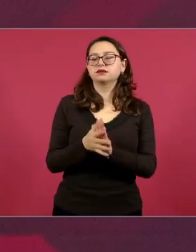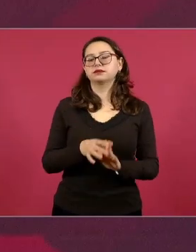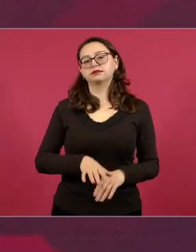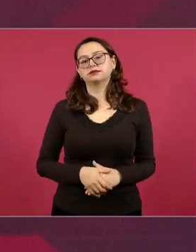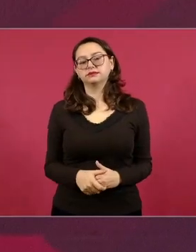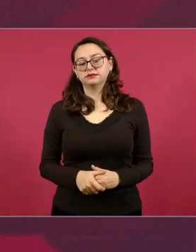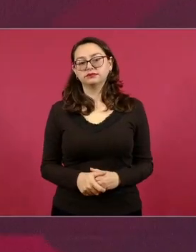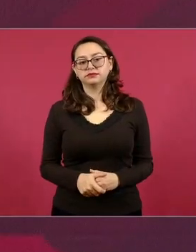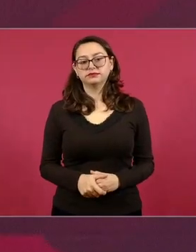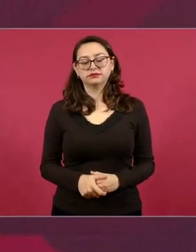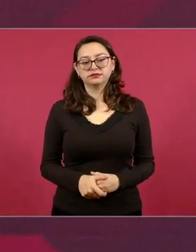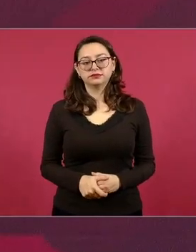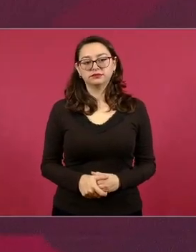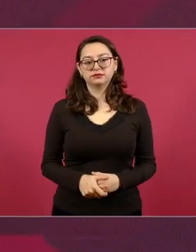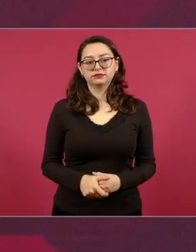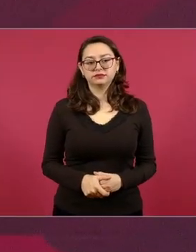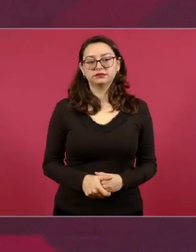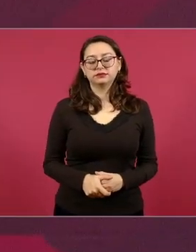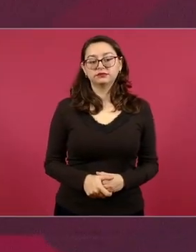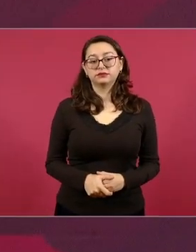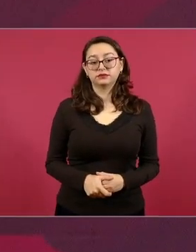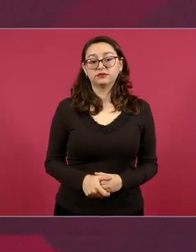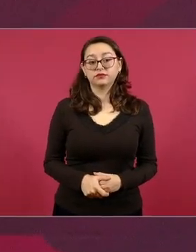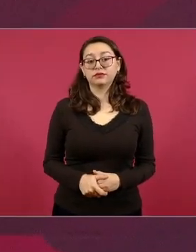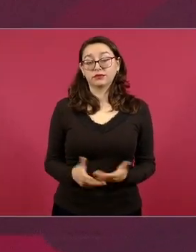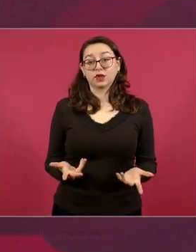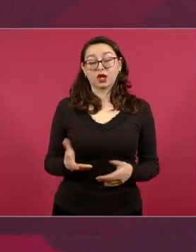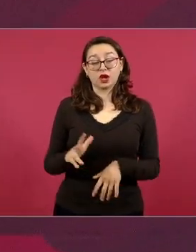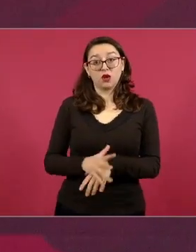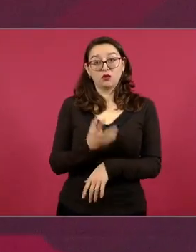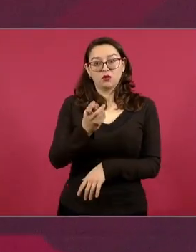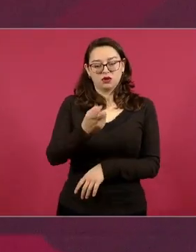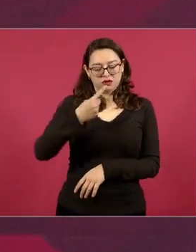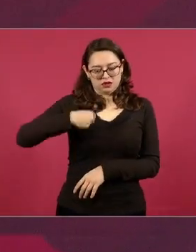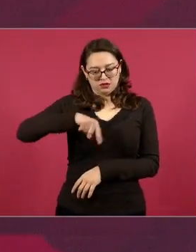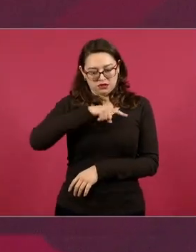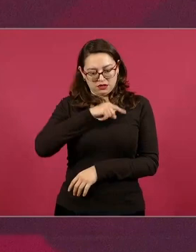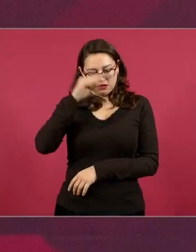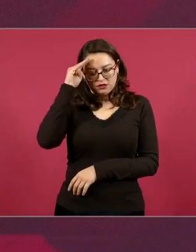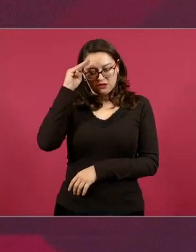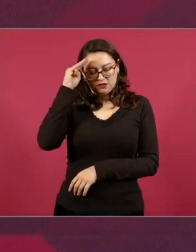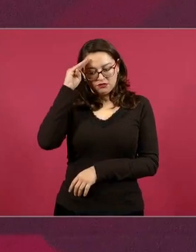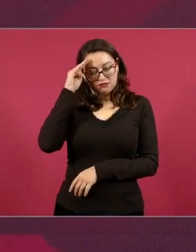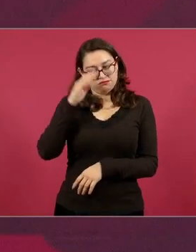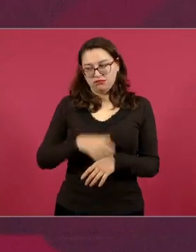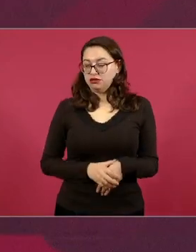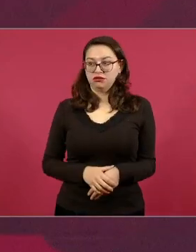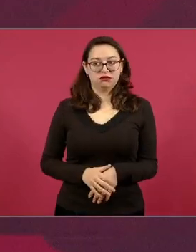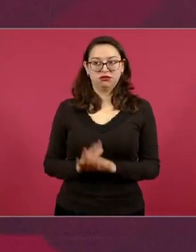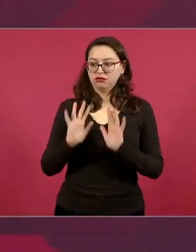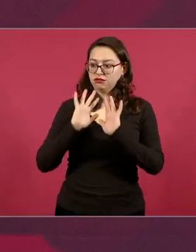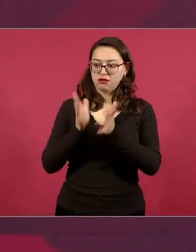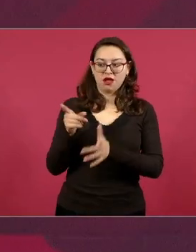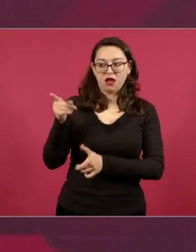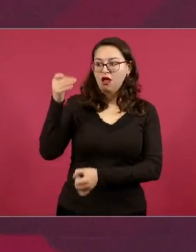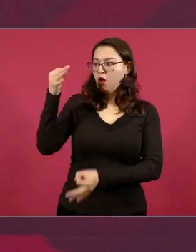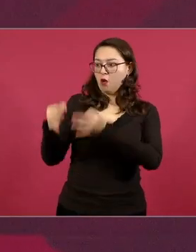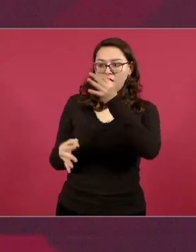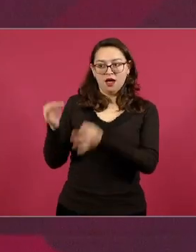por eso estamos planteando de que es necesario que el pueblo elija a los jueces